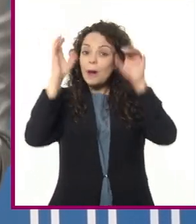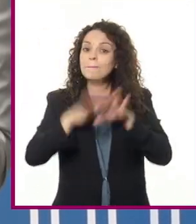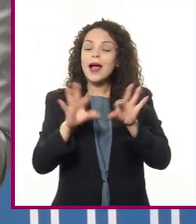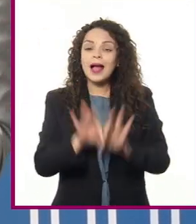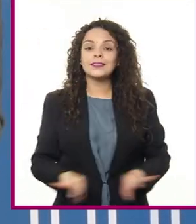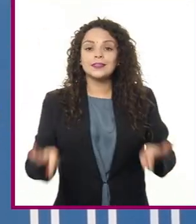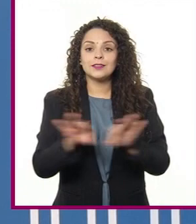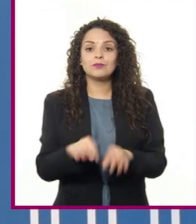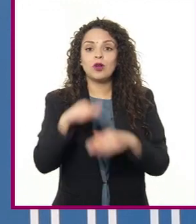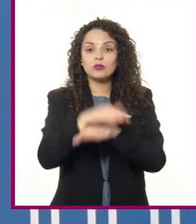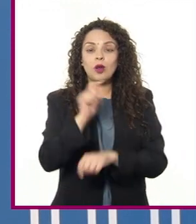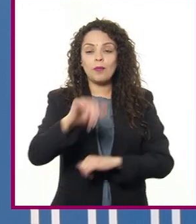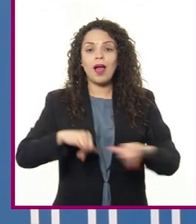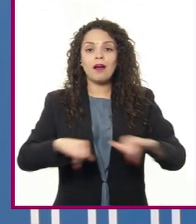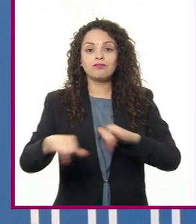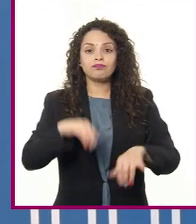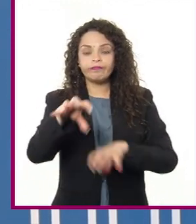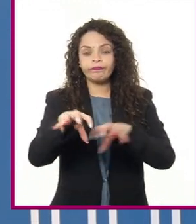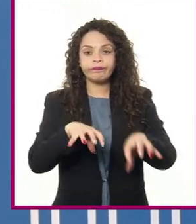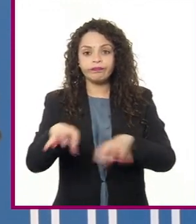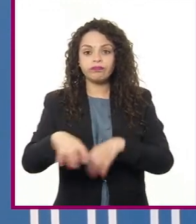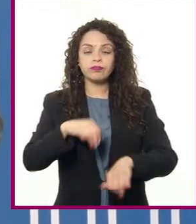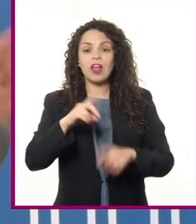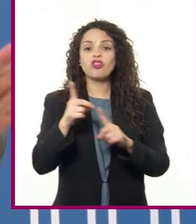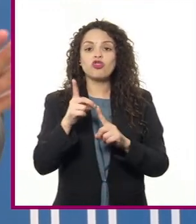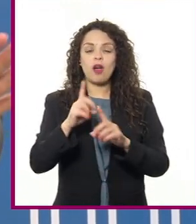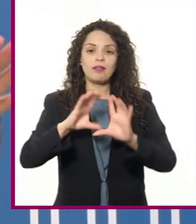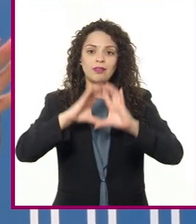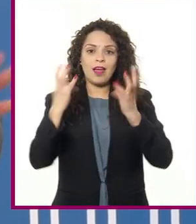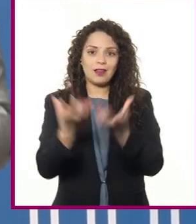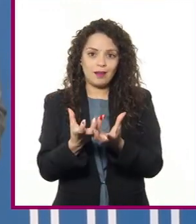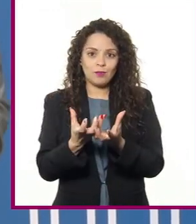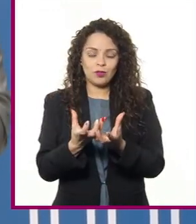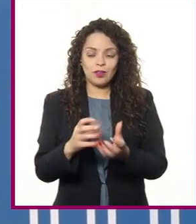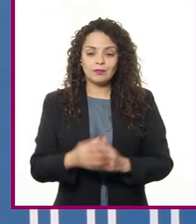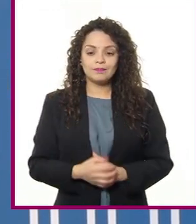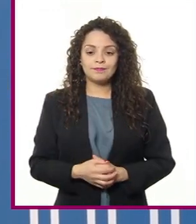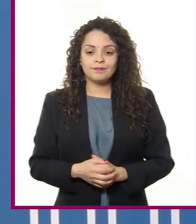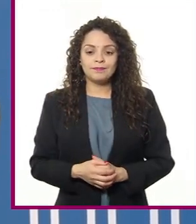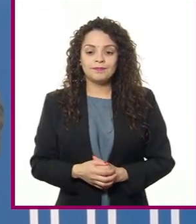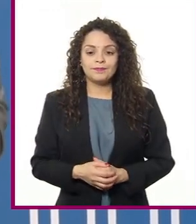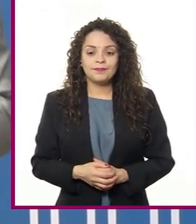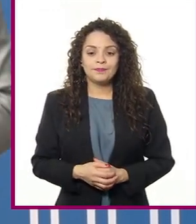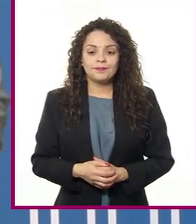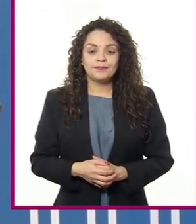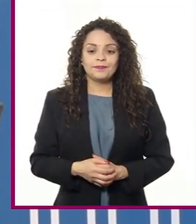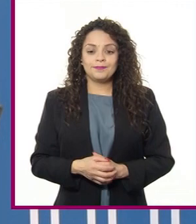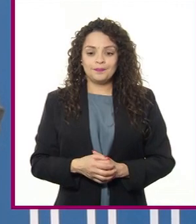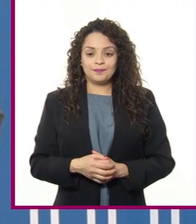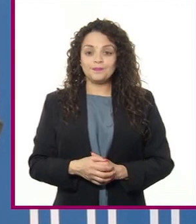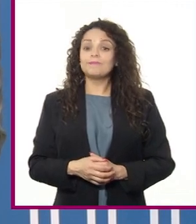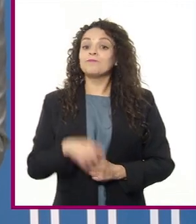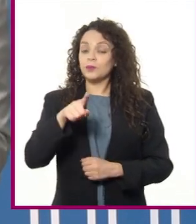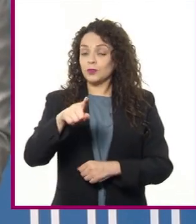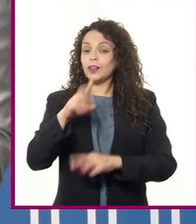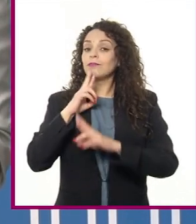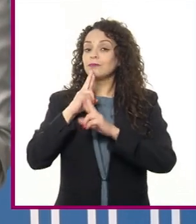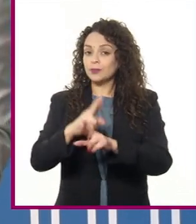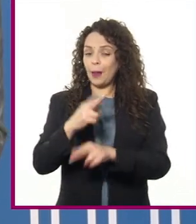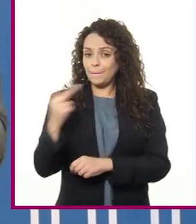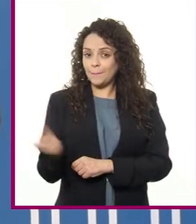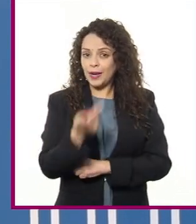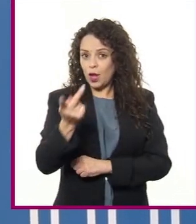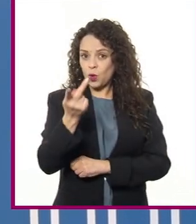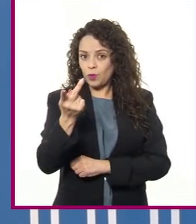distribución de las actividades económicas primarias en el mundo. Les reto a contestar las siguientes